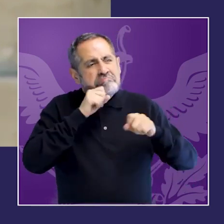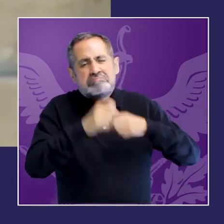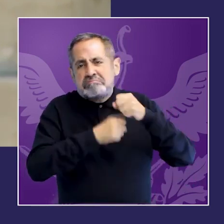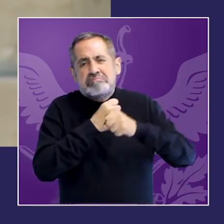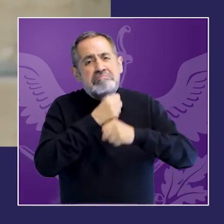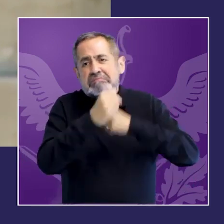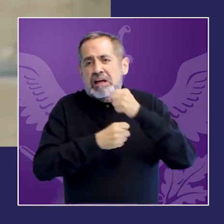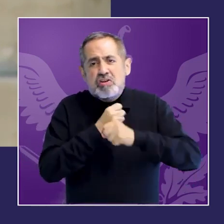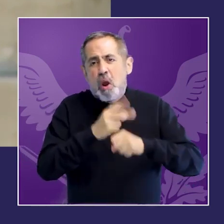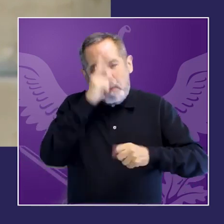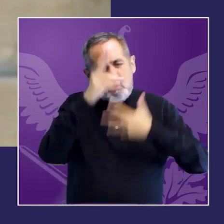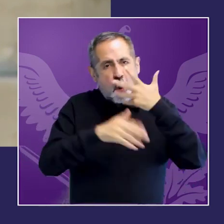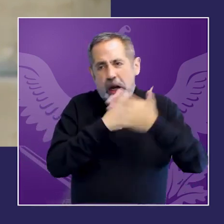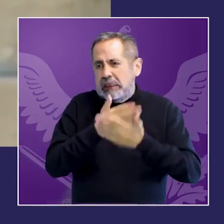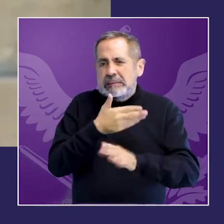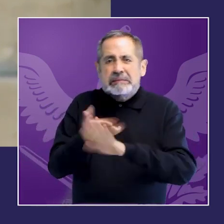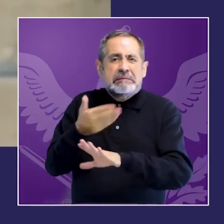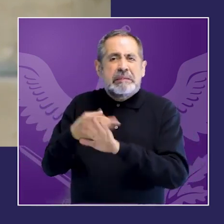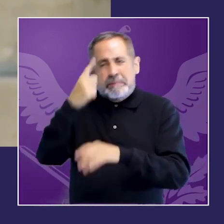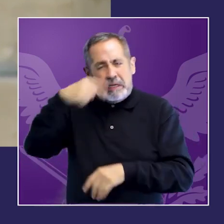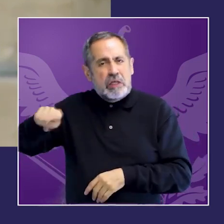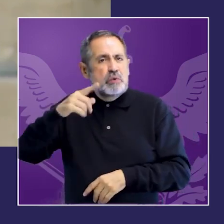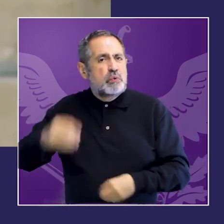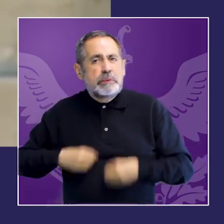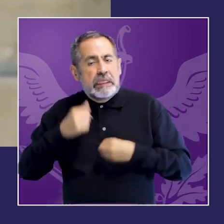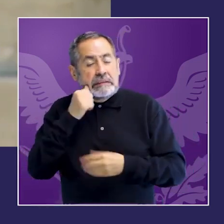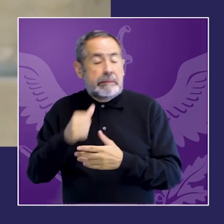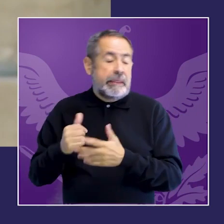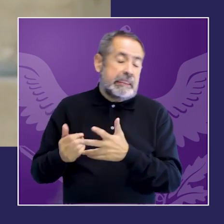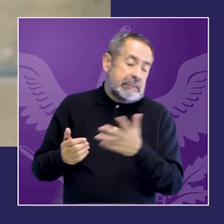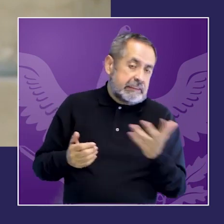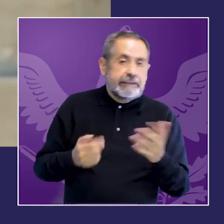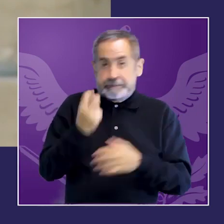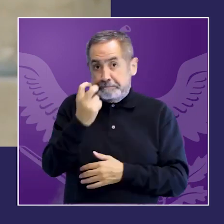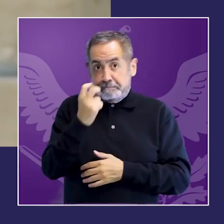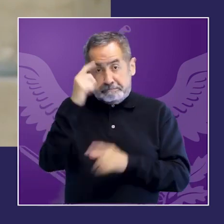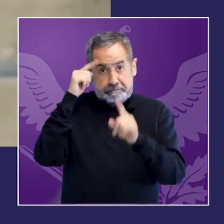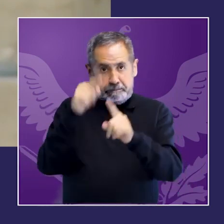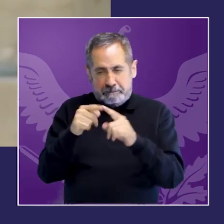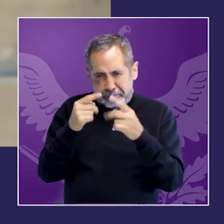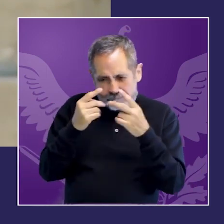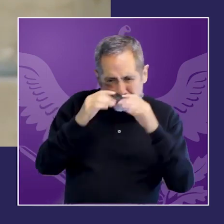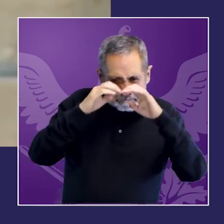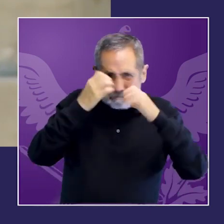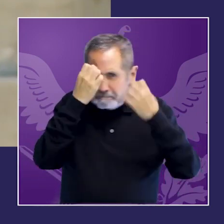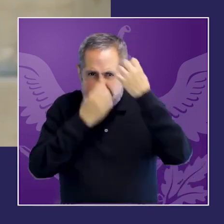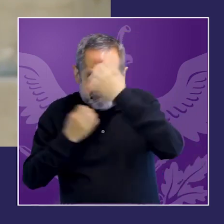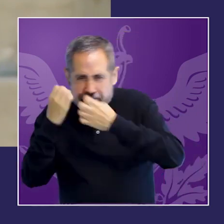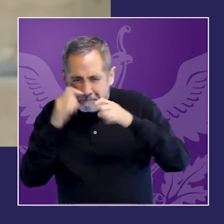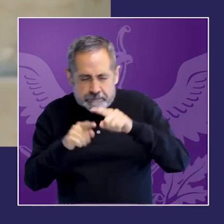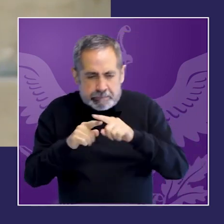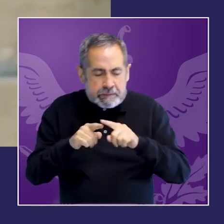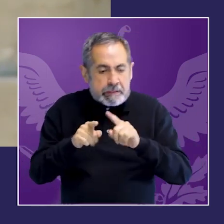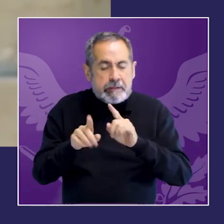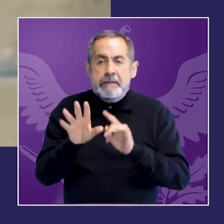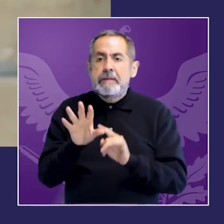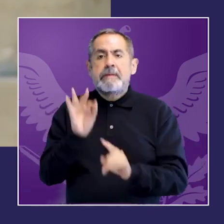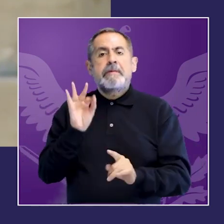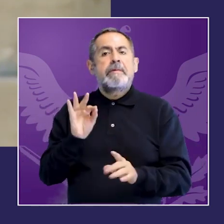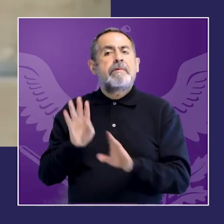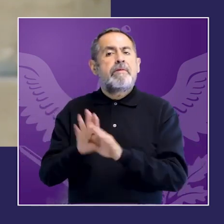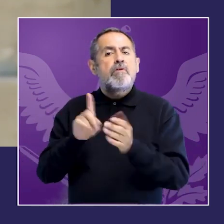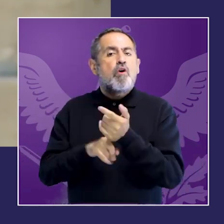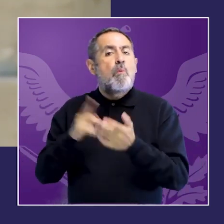solamente en términos de no impunidad sino también avanzando en medidas de reparación y no repetición en relación con ciertas